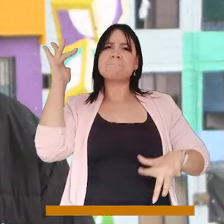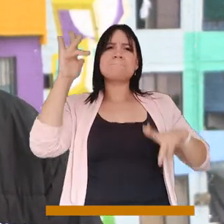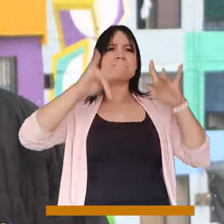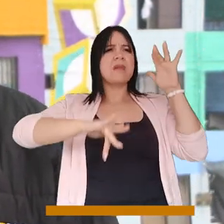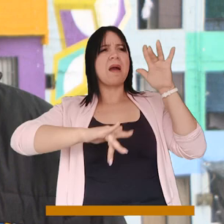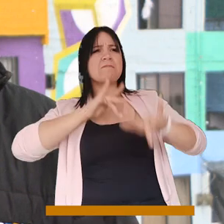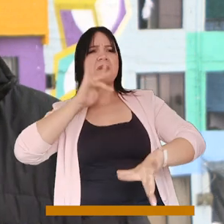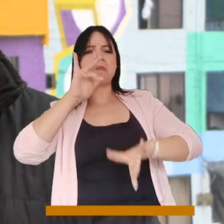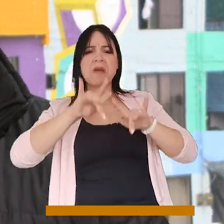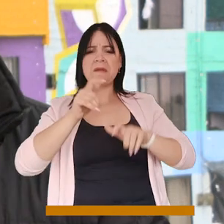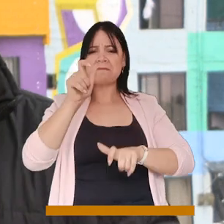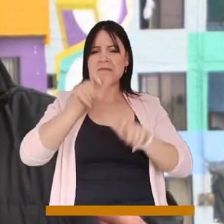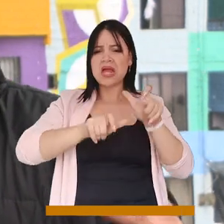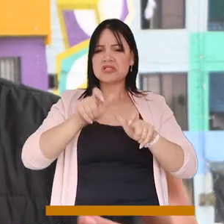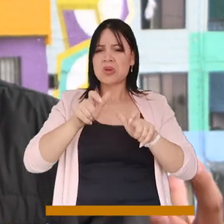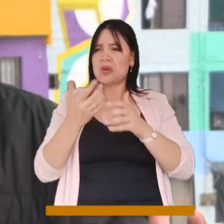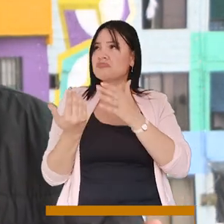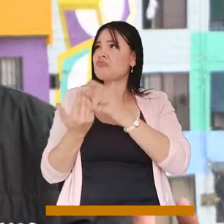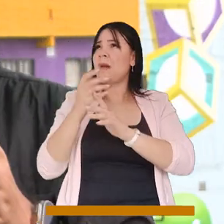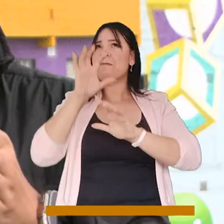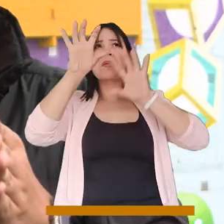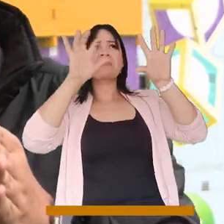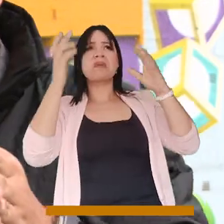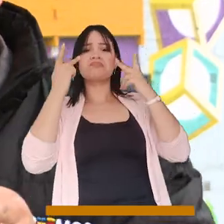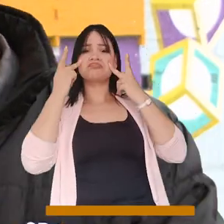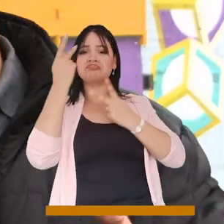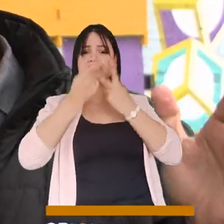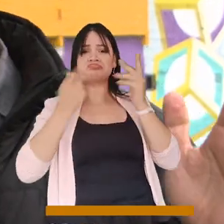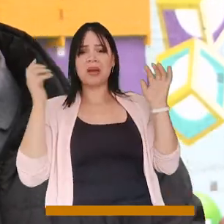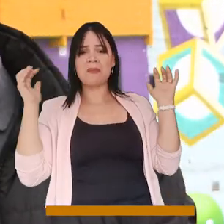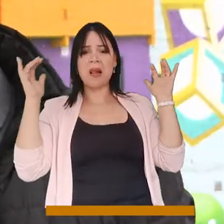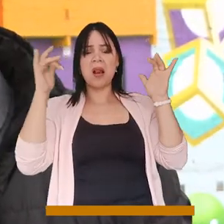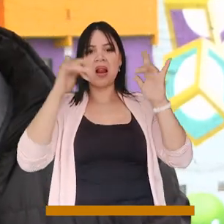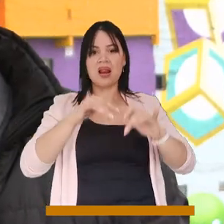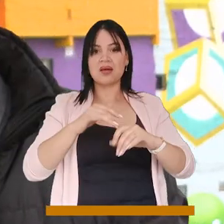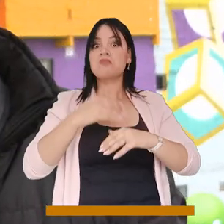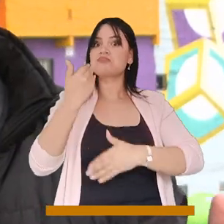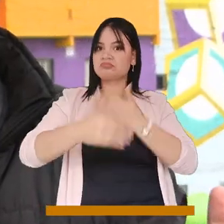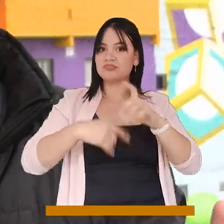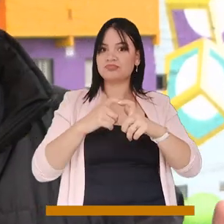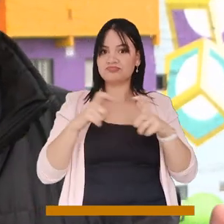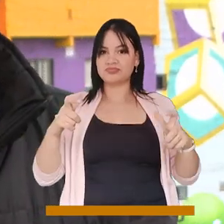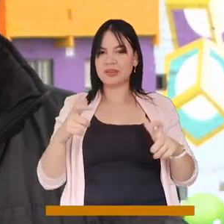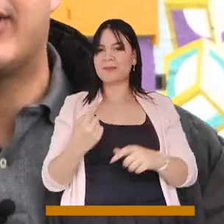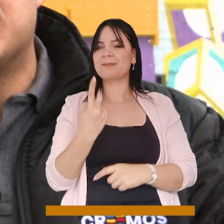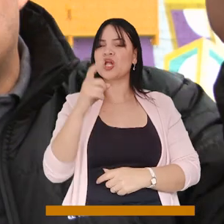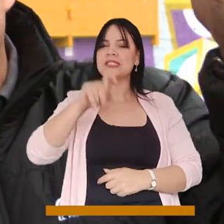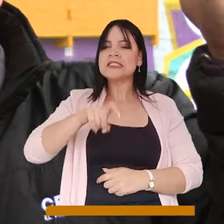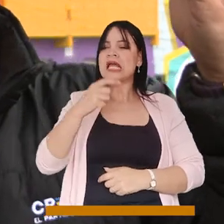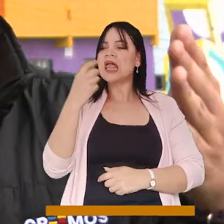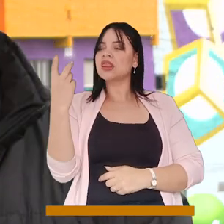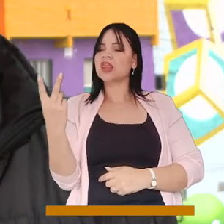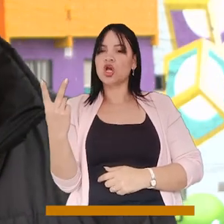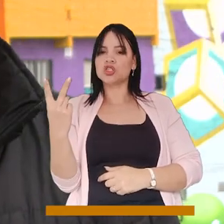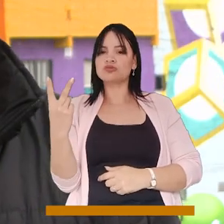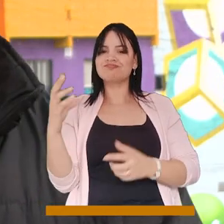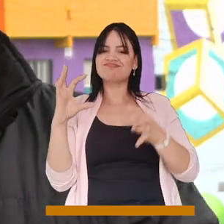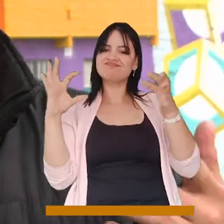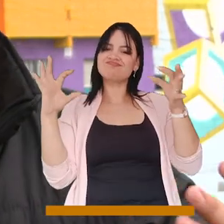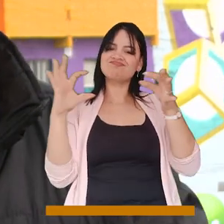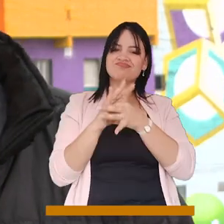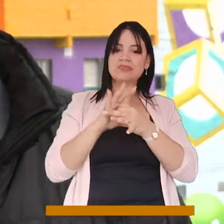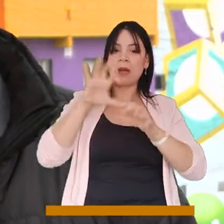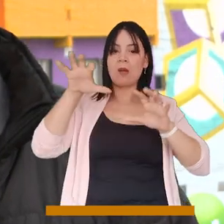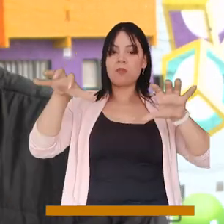importante de recepción de turistas, pero que todavía puede crecer. Tenemos que articular los dos sectores más importantes de la economía, que son los sectores privados,